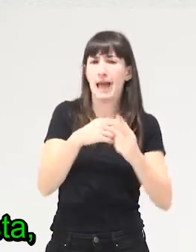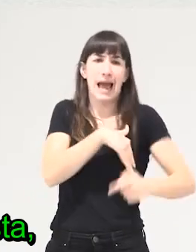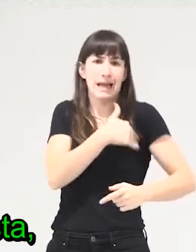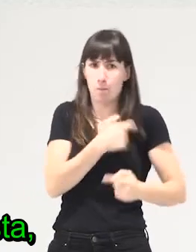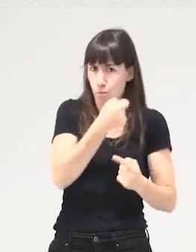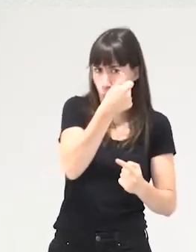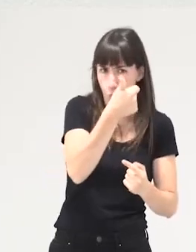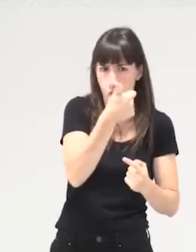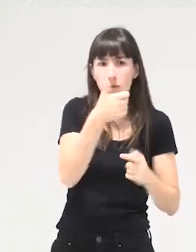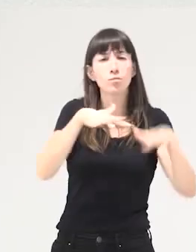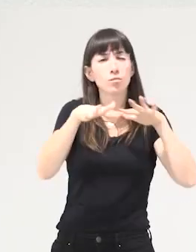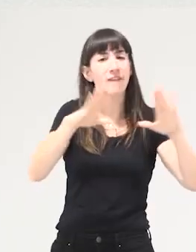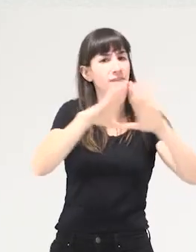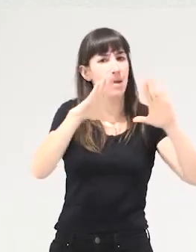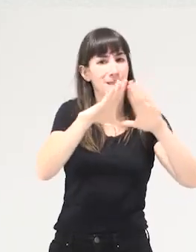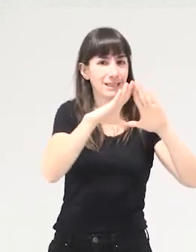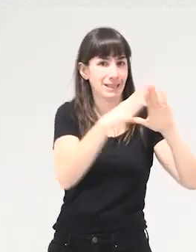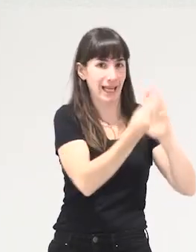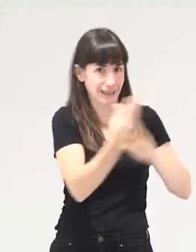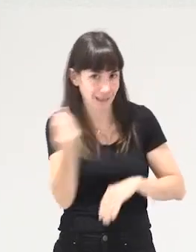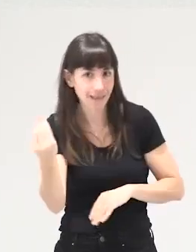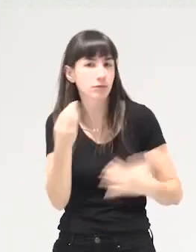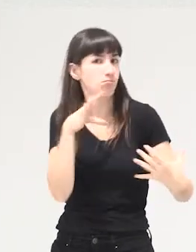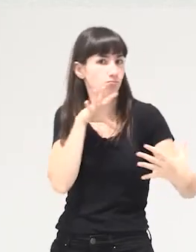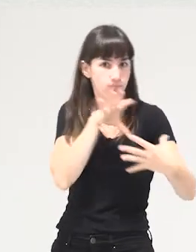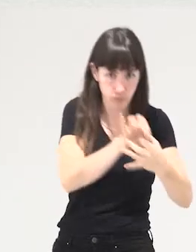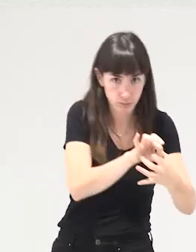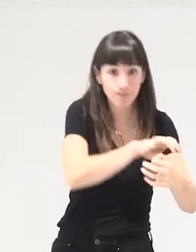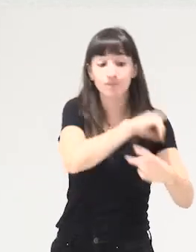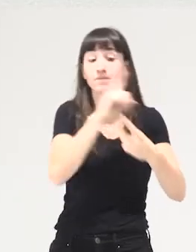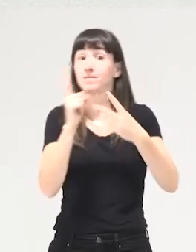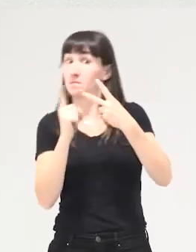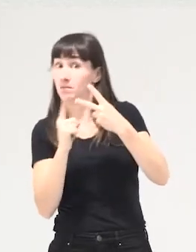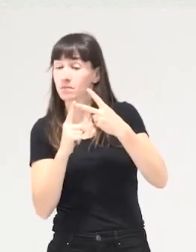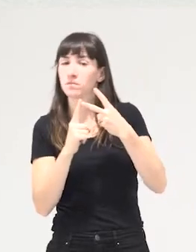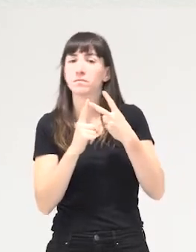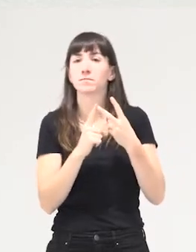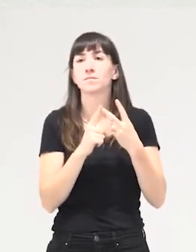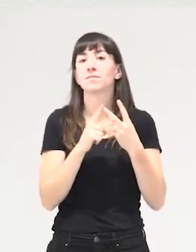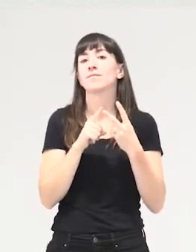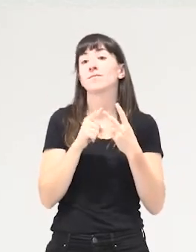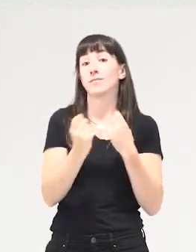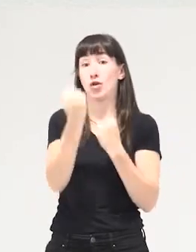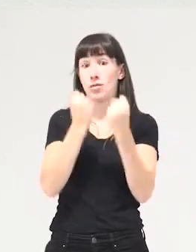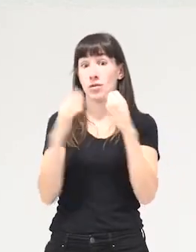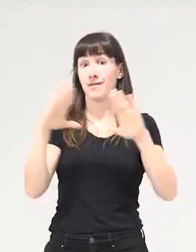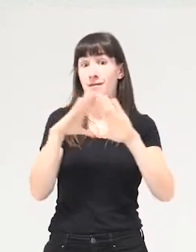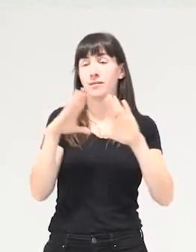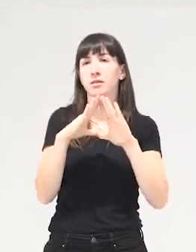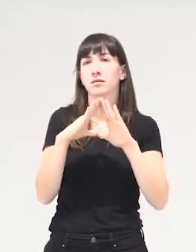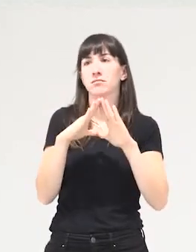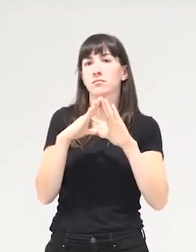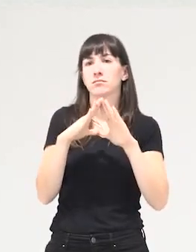movimiento feminista o a los movimientos feministas y por otro lado tiene mucha capacidad